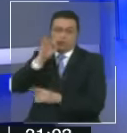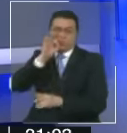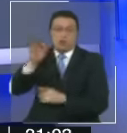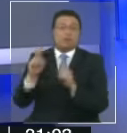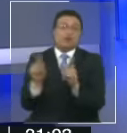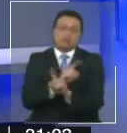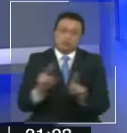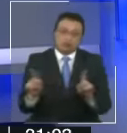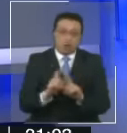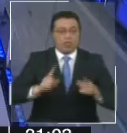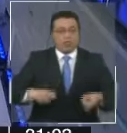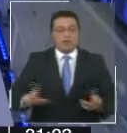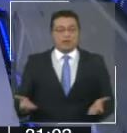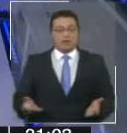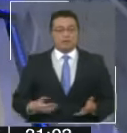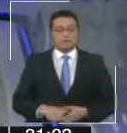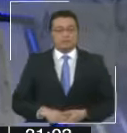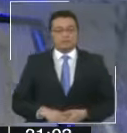poderoso, Don Dinero. Hoy en CNN.